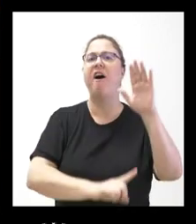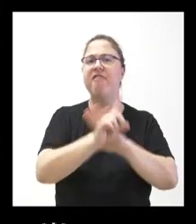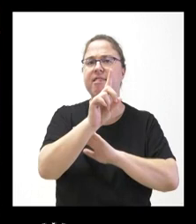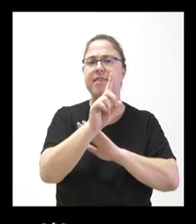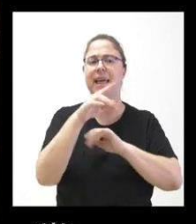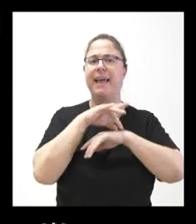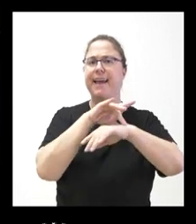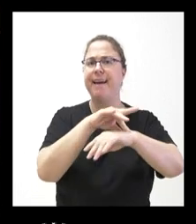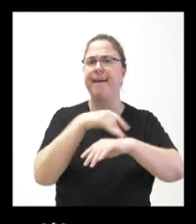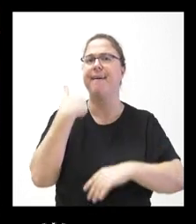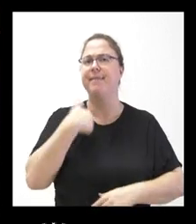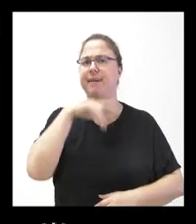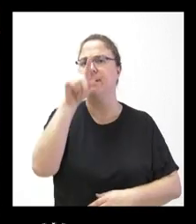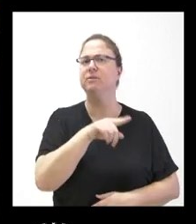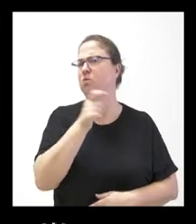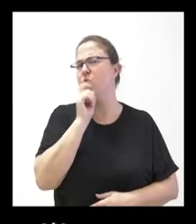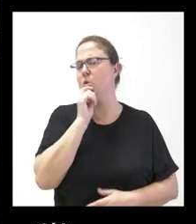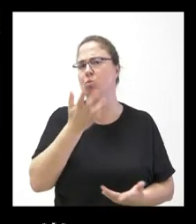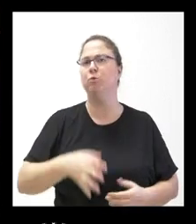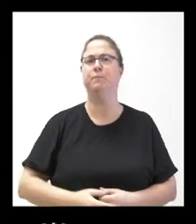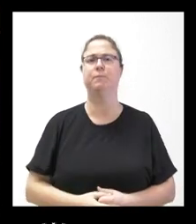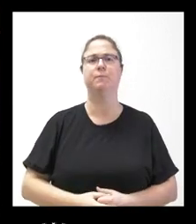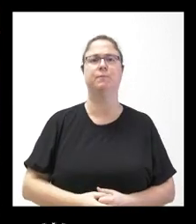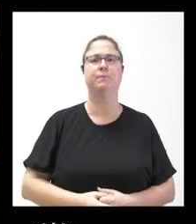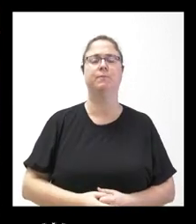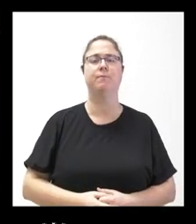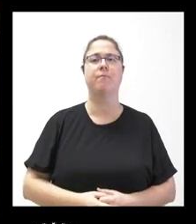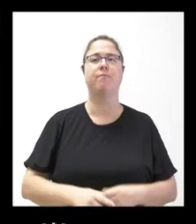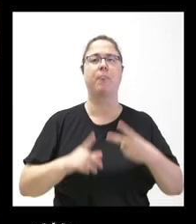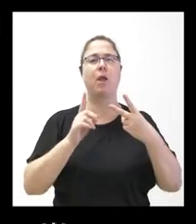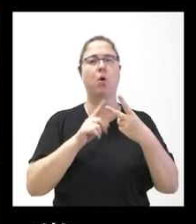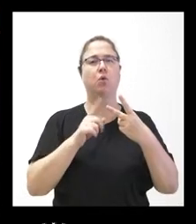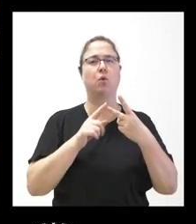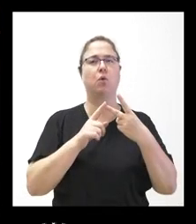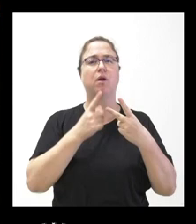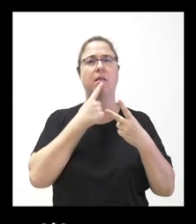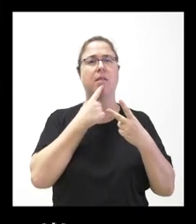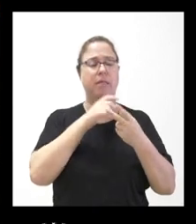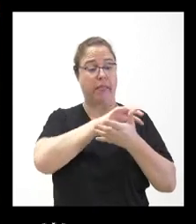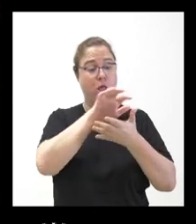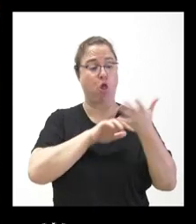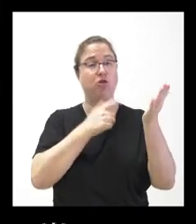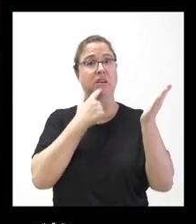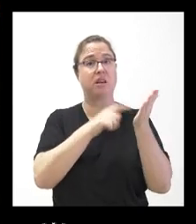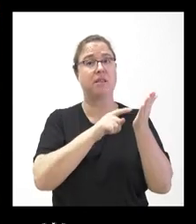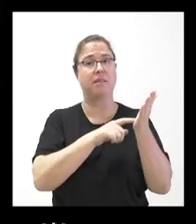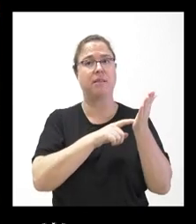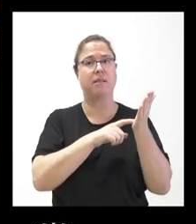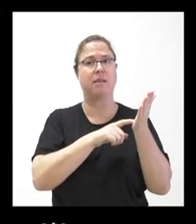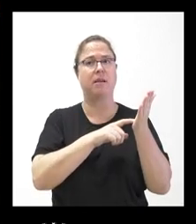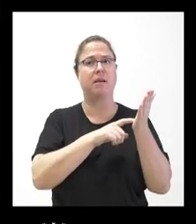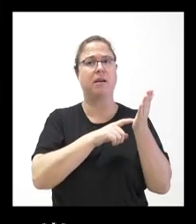guía y si nos puede contar un poco cuál es el contenido. Y, por otra parte, nos han incluido aquí en el dosier la